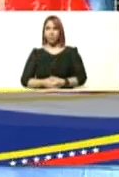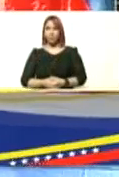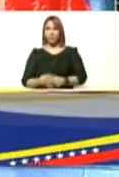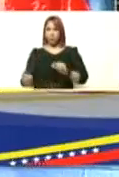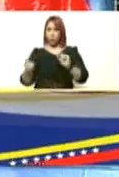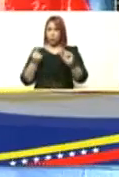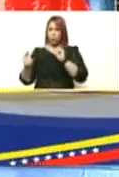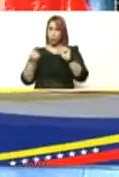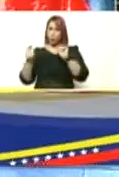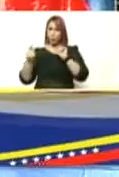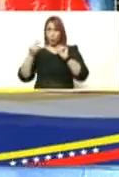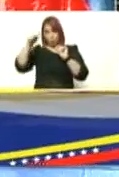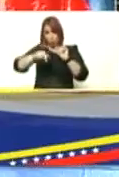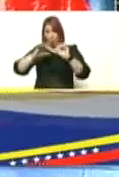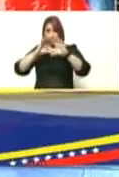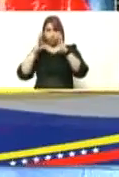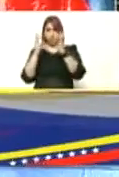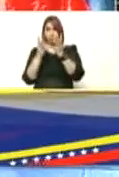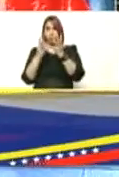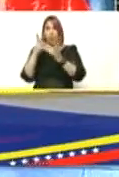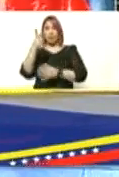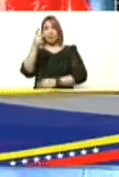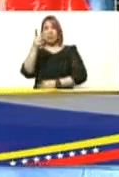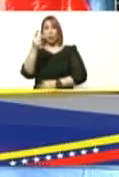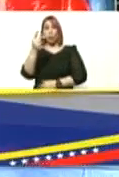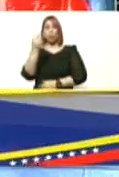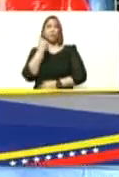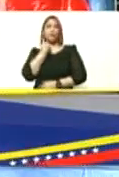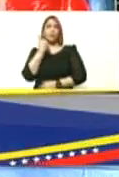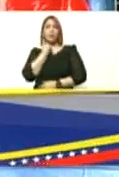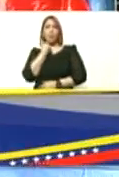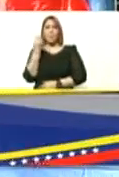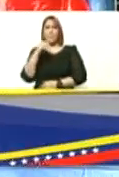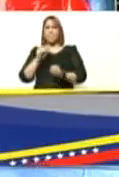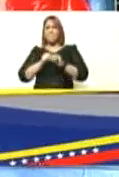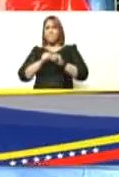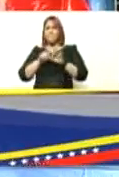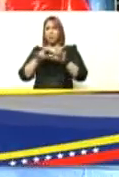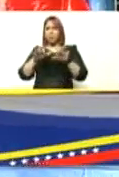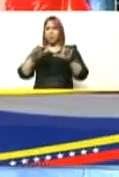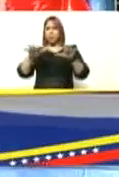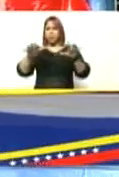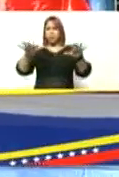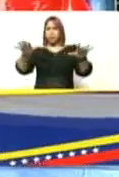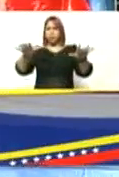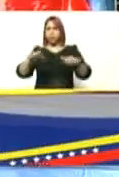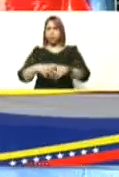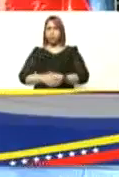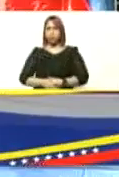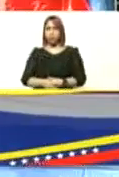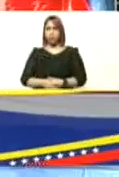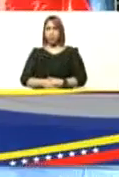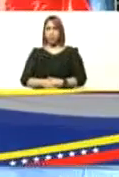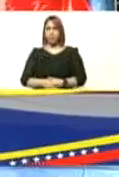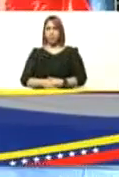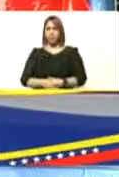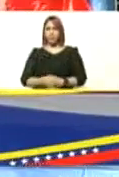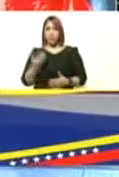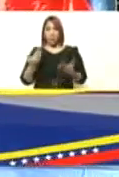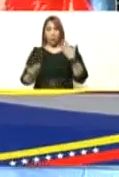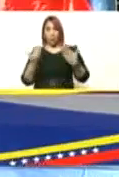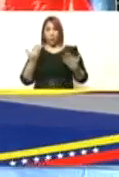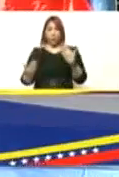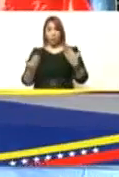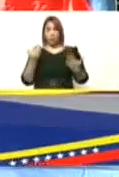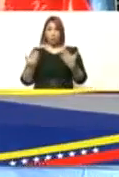hoy en el planeta que es el segundo virus más infectante por así decirlo más contagioso más infeccioso en comparación con